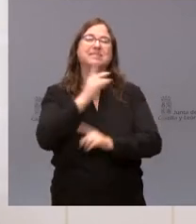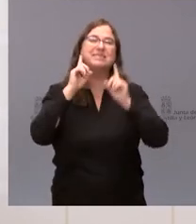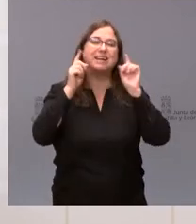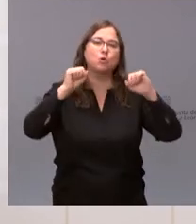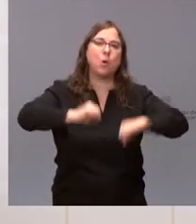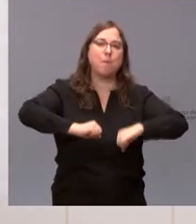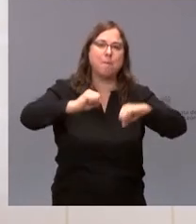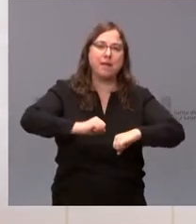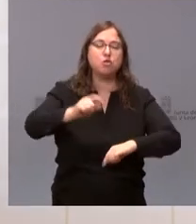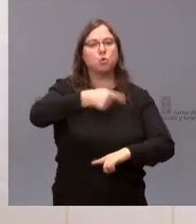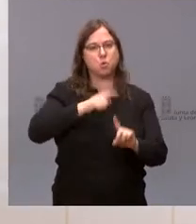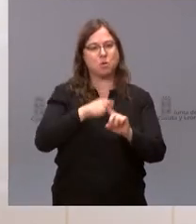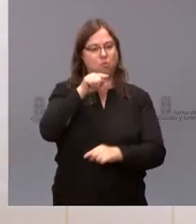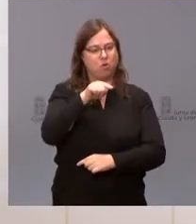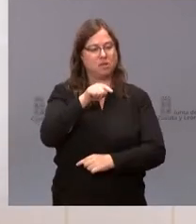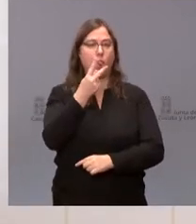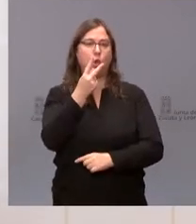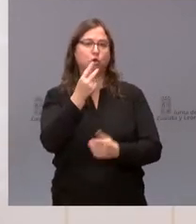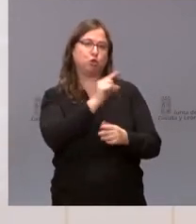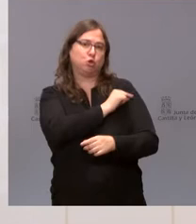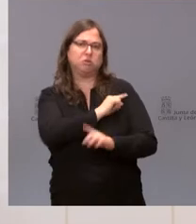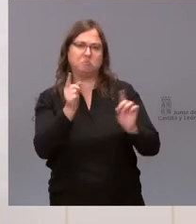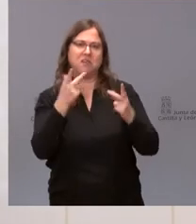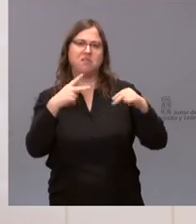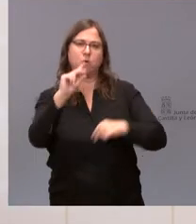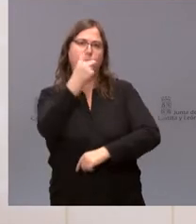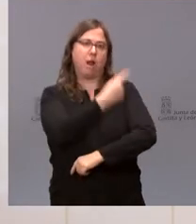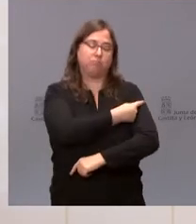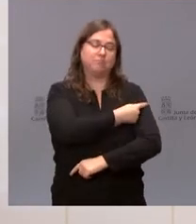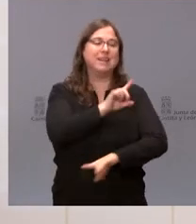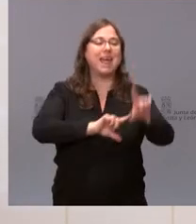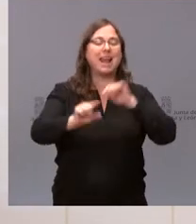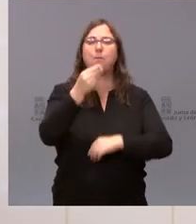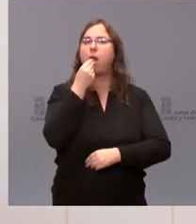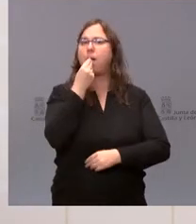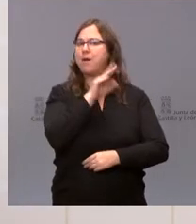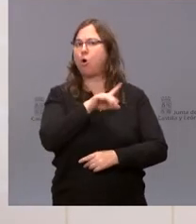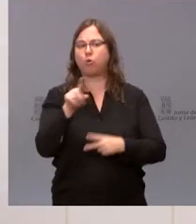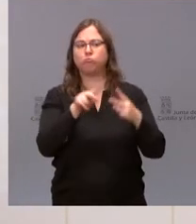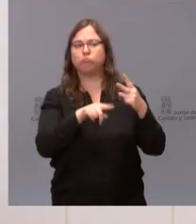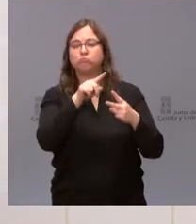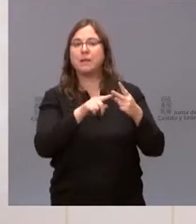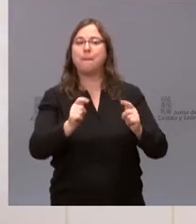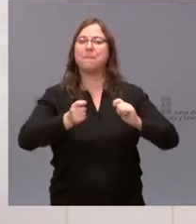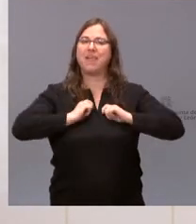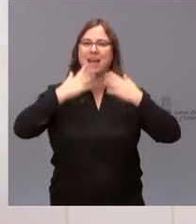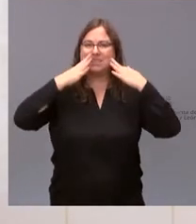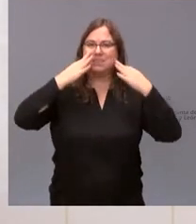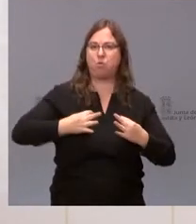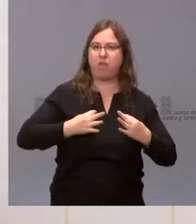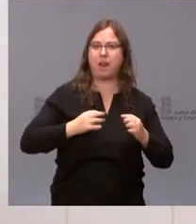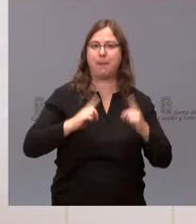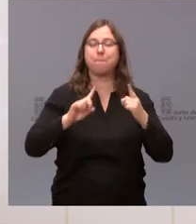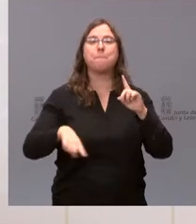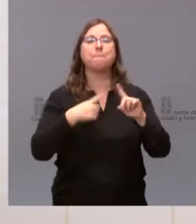y esta es la que vamos a poner. Siempre elegimos la mejor opción que dé mayor seguridad y